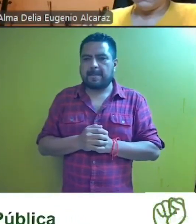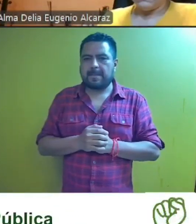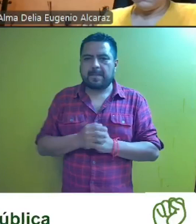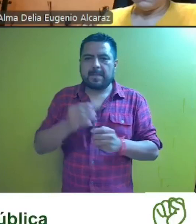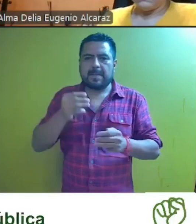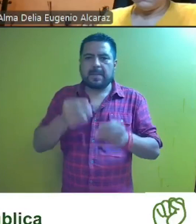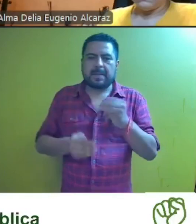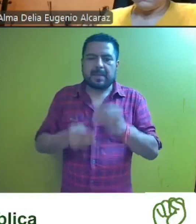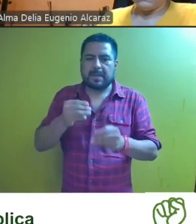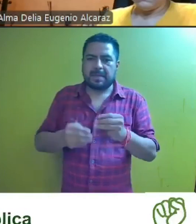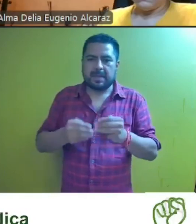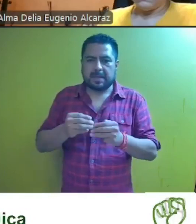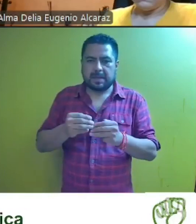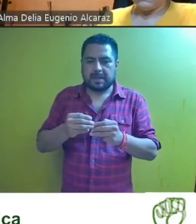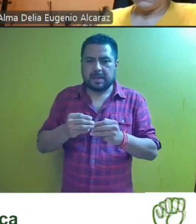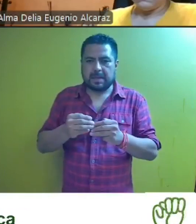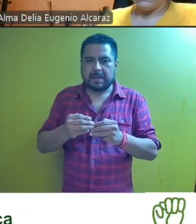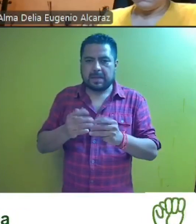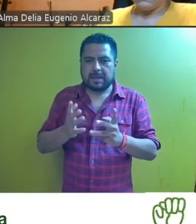magistrada magistrado